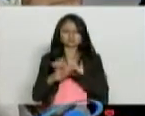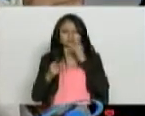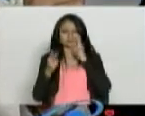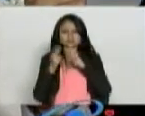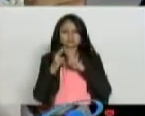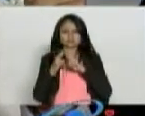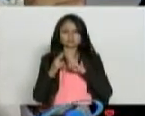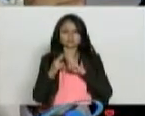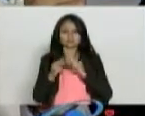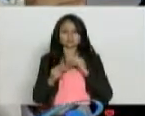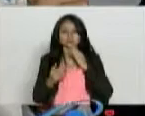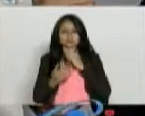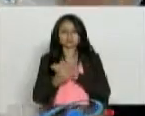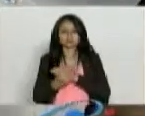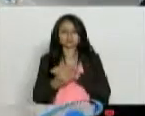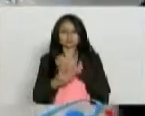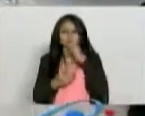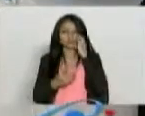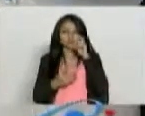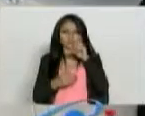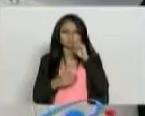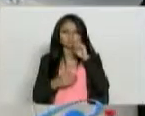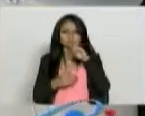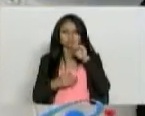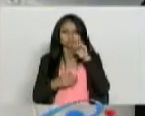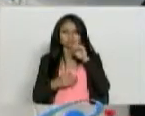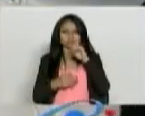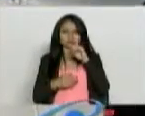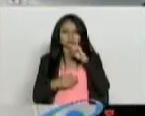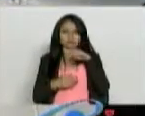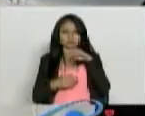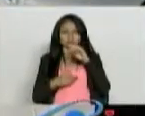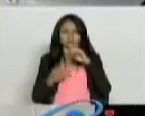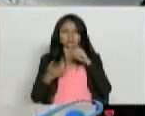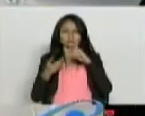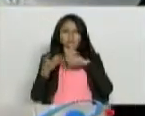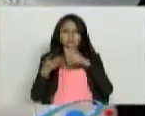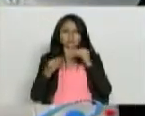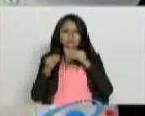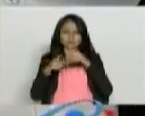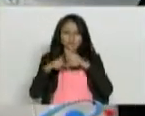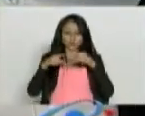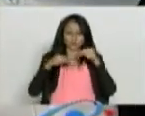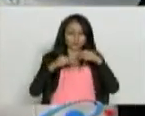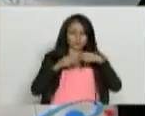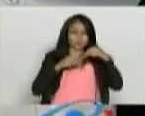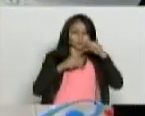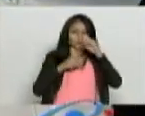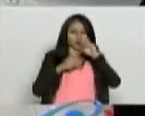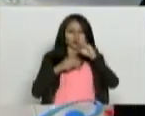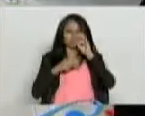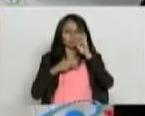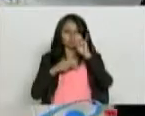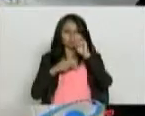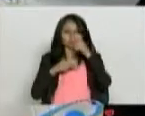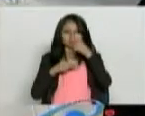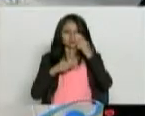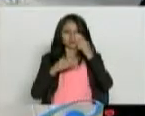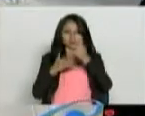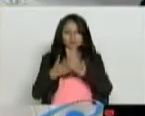y yo, el profesor Manuel J. Londoño, con la aplicación de la ortiga. Que tiene un ácido que es el ácido fórmico que